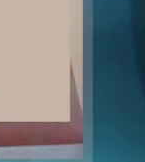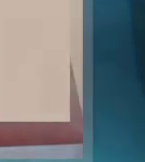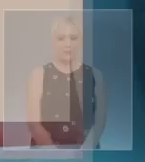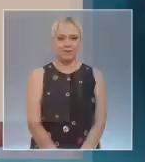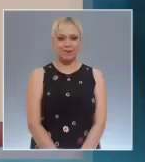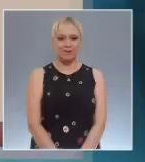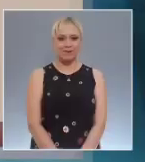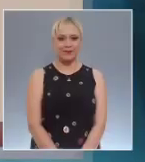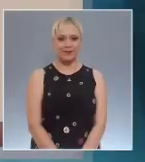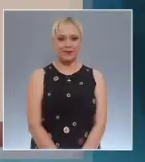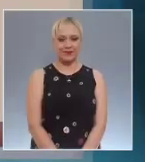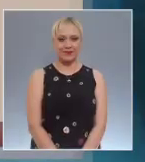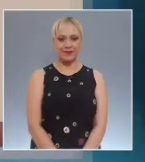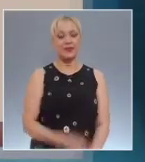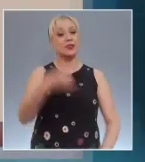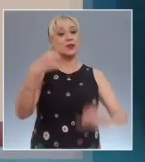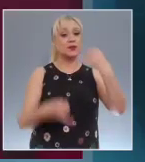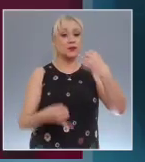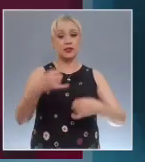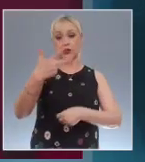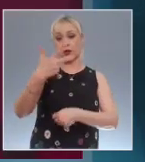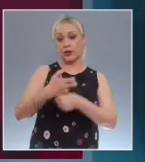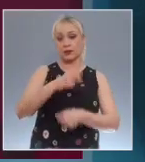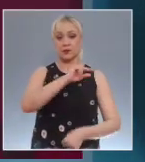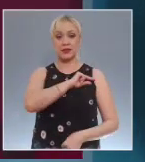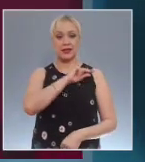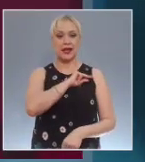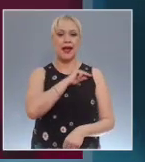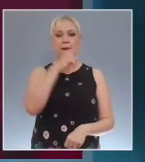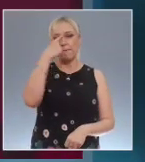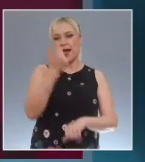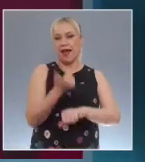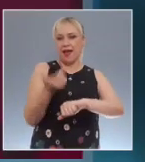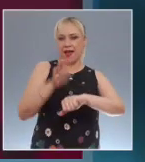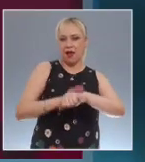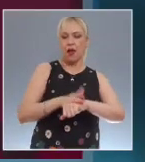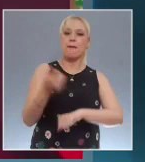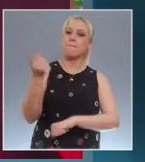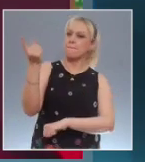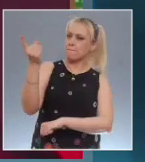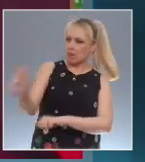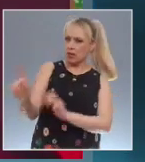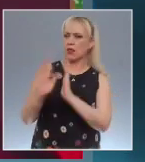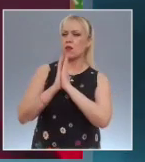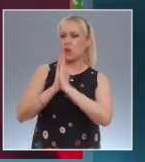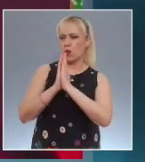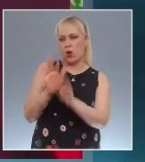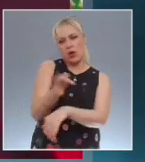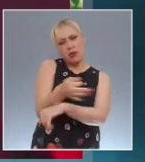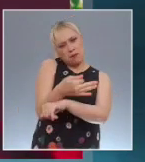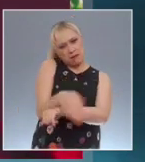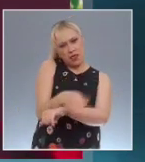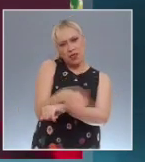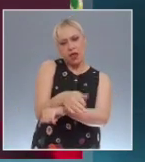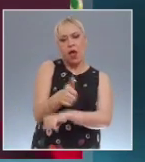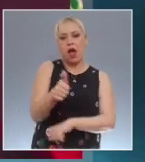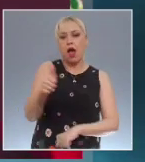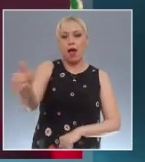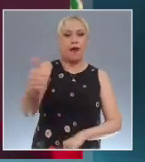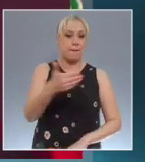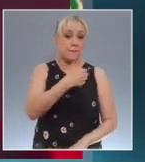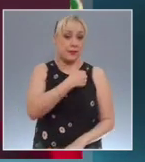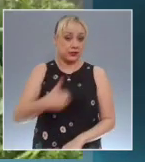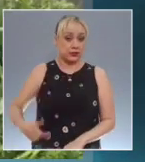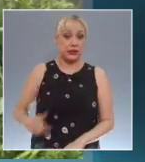El Juzgado Octavo de Distrito en materia administrativa ordenó como medida provisional al presidente Andrés Manuel López Obrador